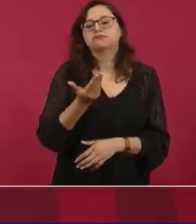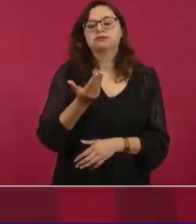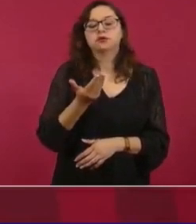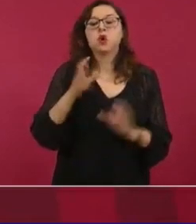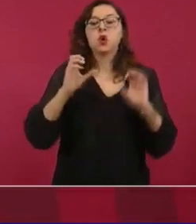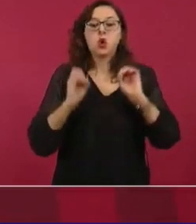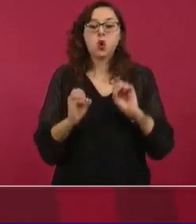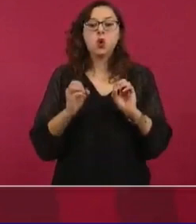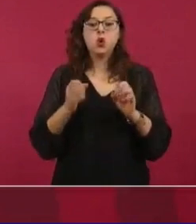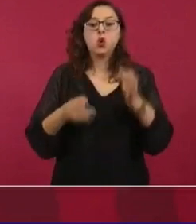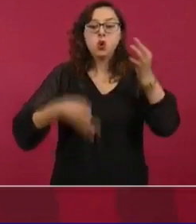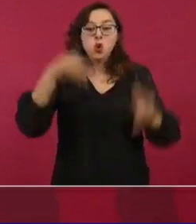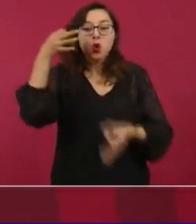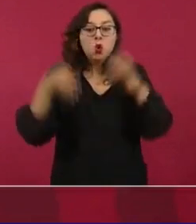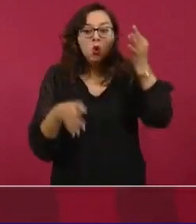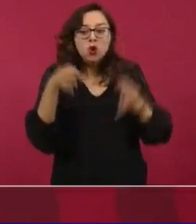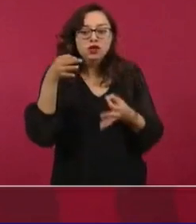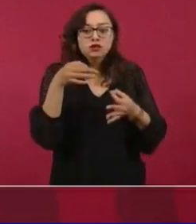ir a tribunales.